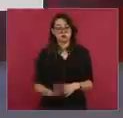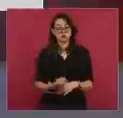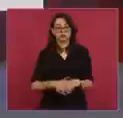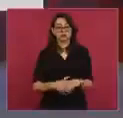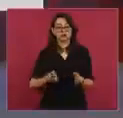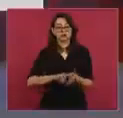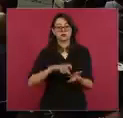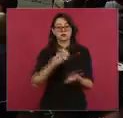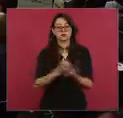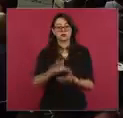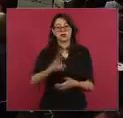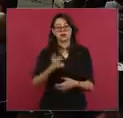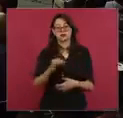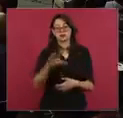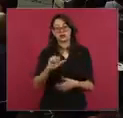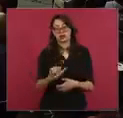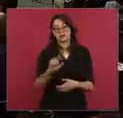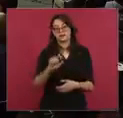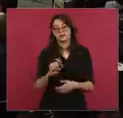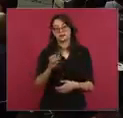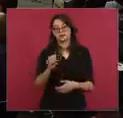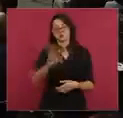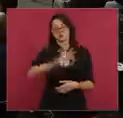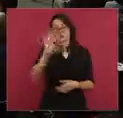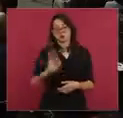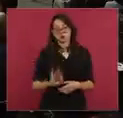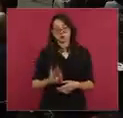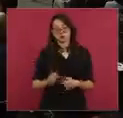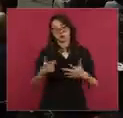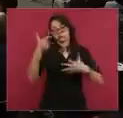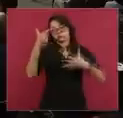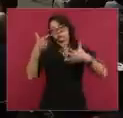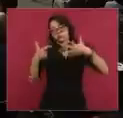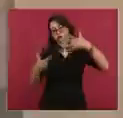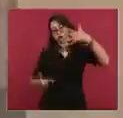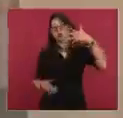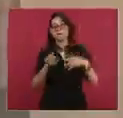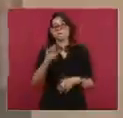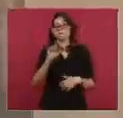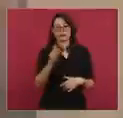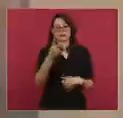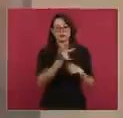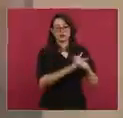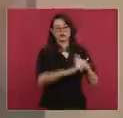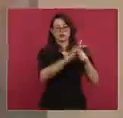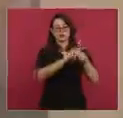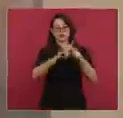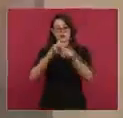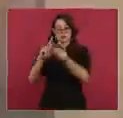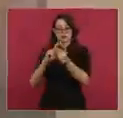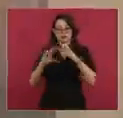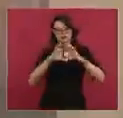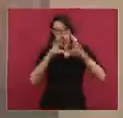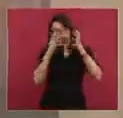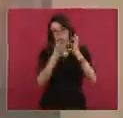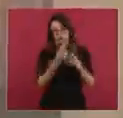20%. Esos son los primeros 20 mandatarios que aparecen de una lista de 22. Y esos son los resultados de esta semana, del día a hoy, que se da a